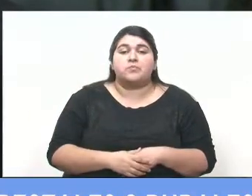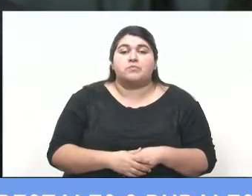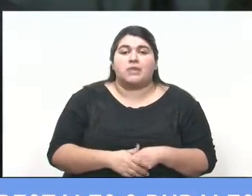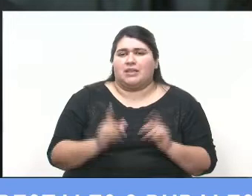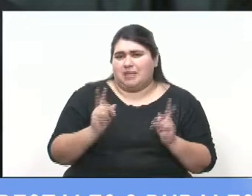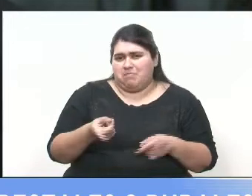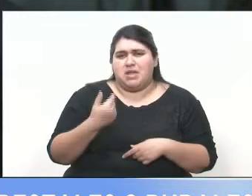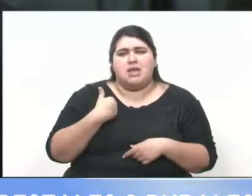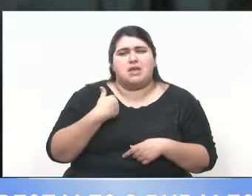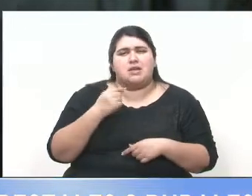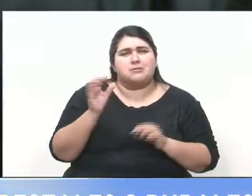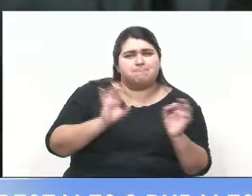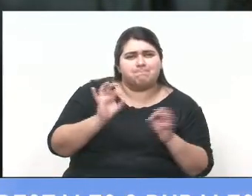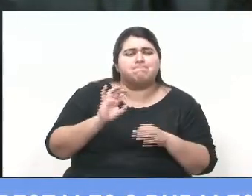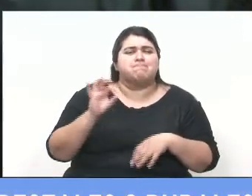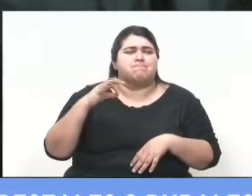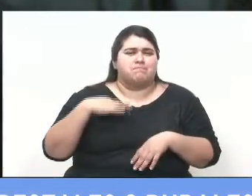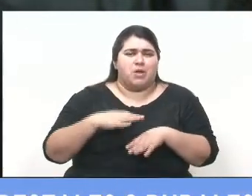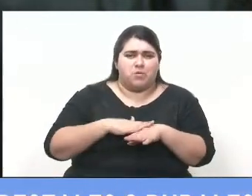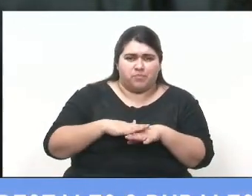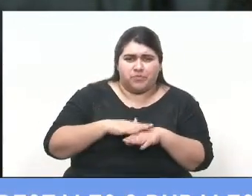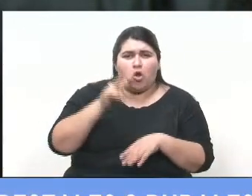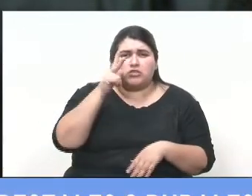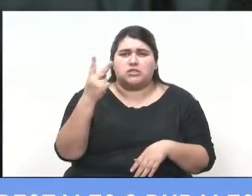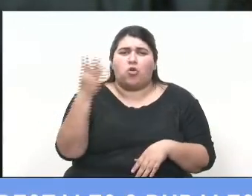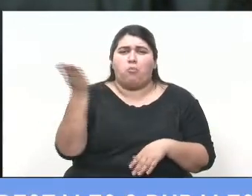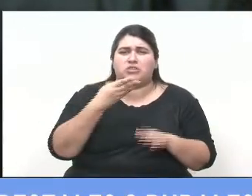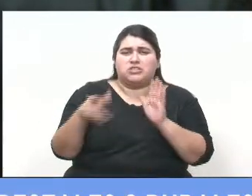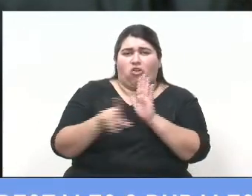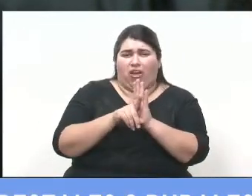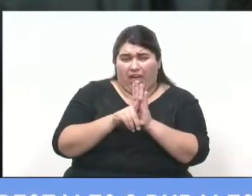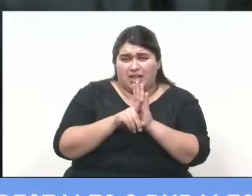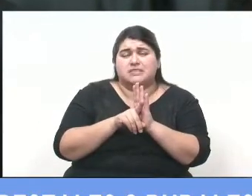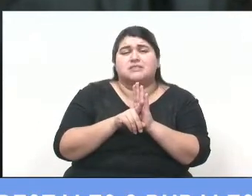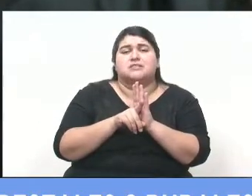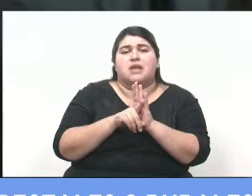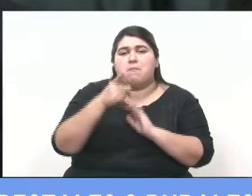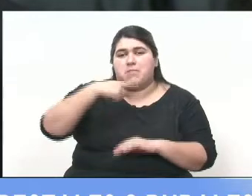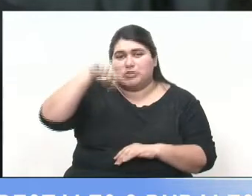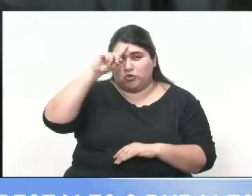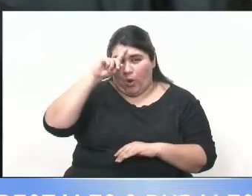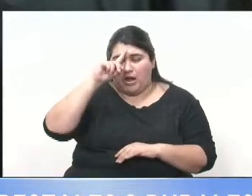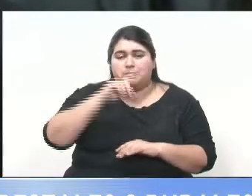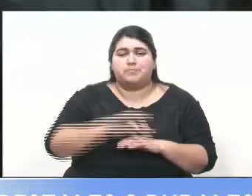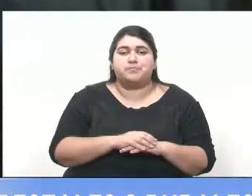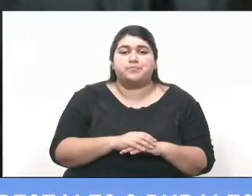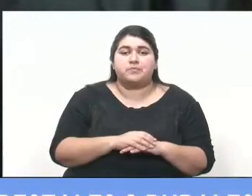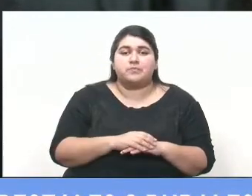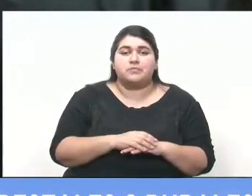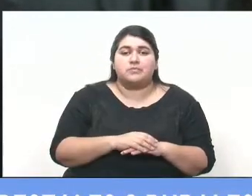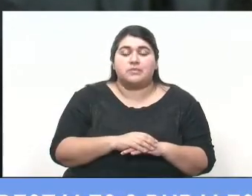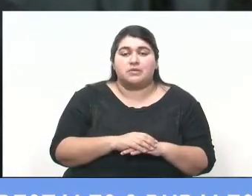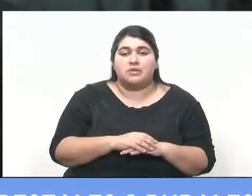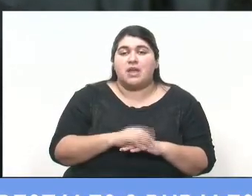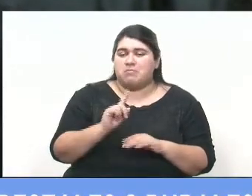el haber jubilatorio será el equivalente al 82% móvil de la remuneración mensual. Como dije en el inicio de la